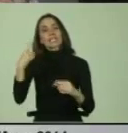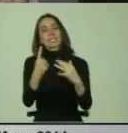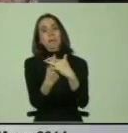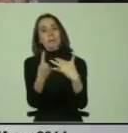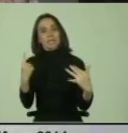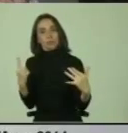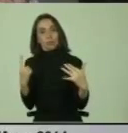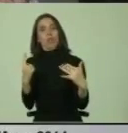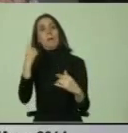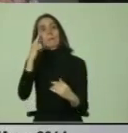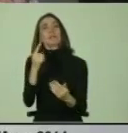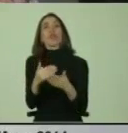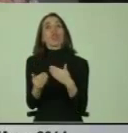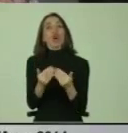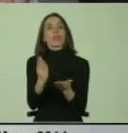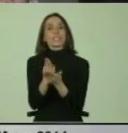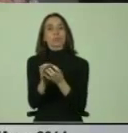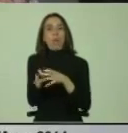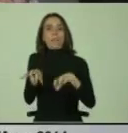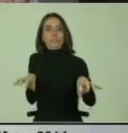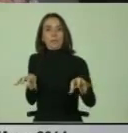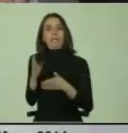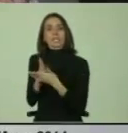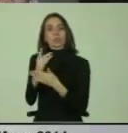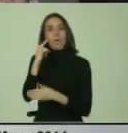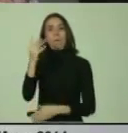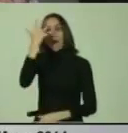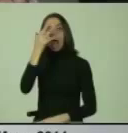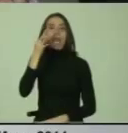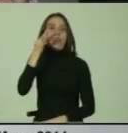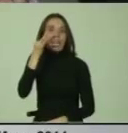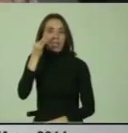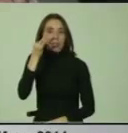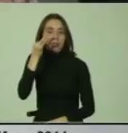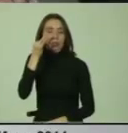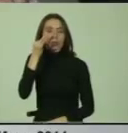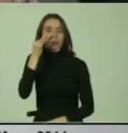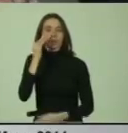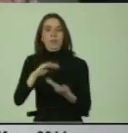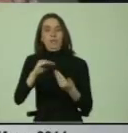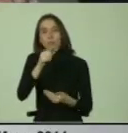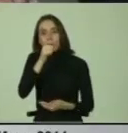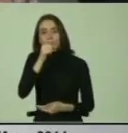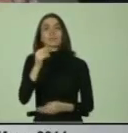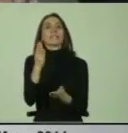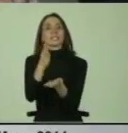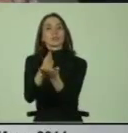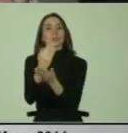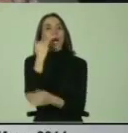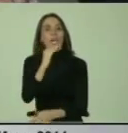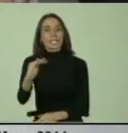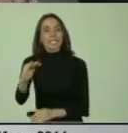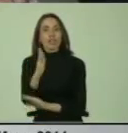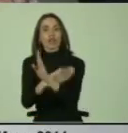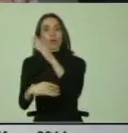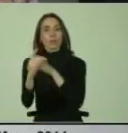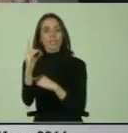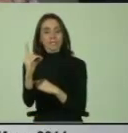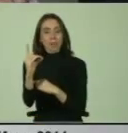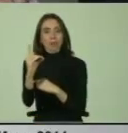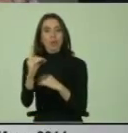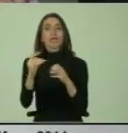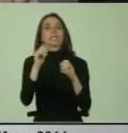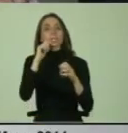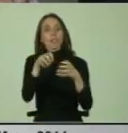pero en escuelas segregadas. Escuelas para niños de raza negra, perdón, escuelas para niños con discapacidad, decir,